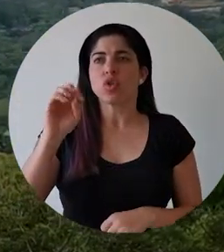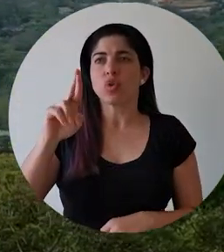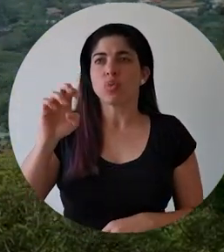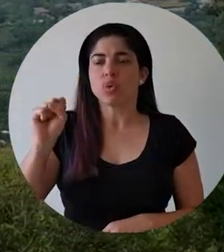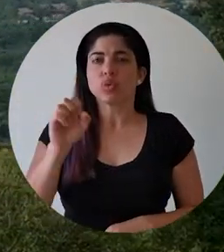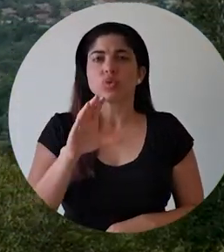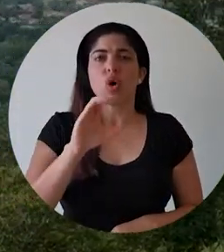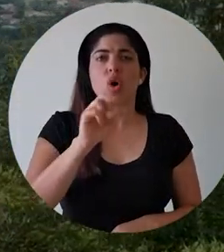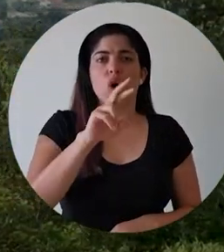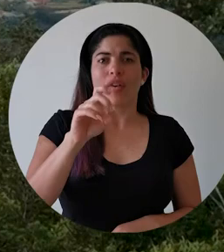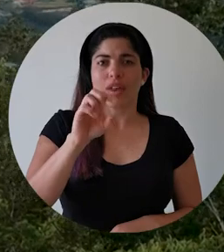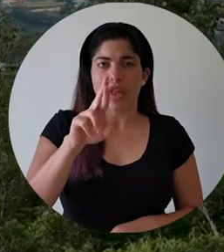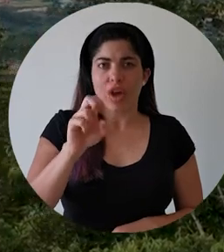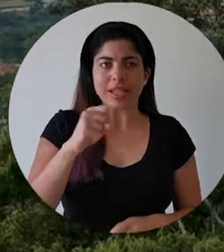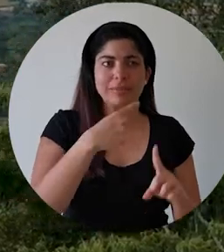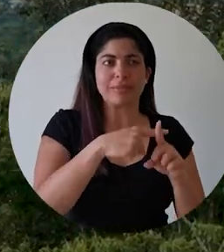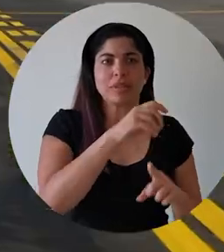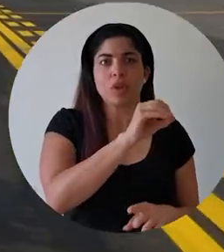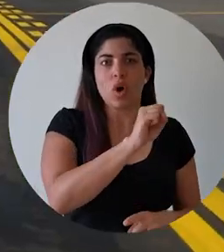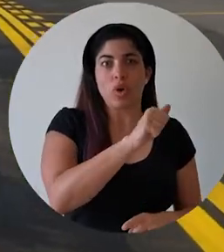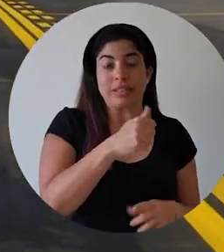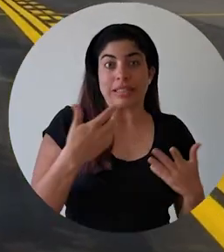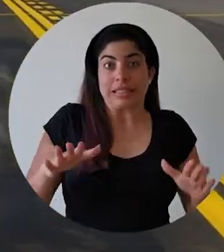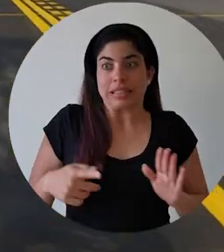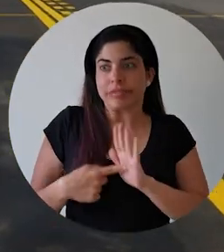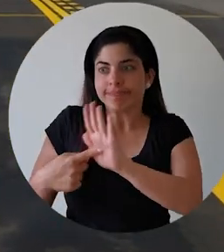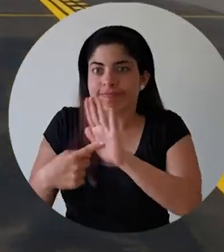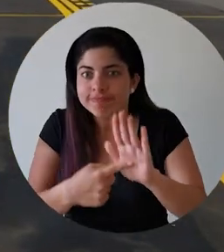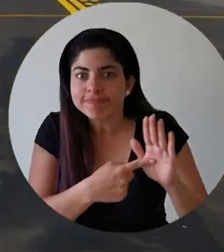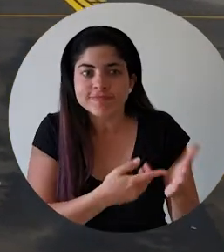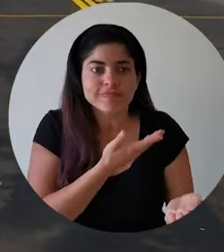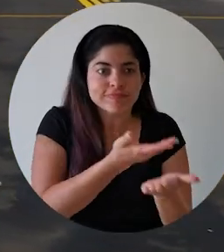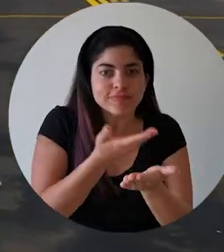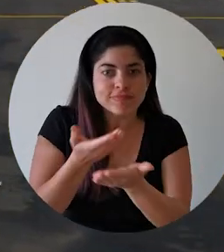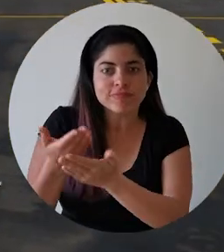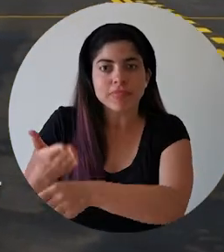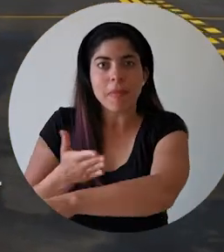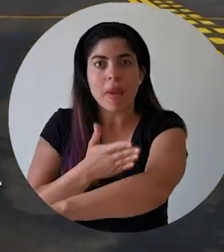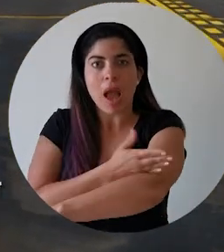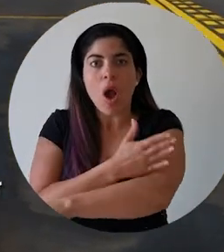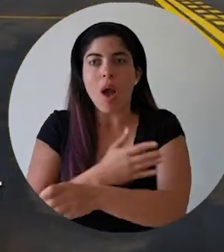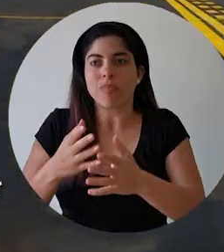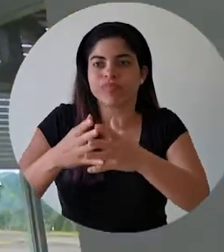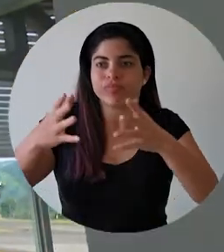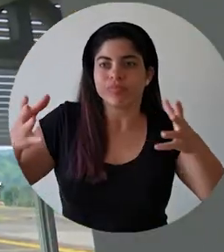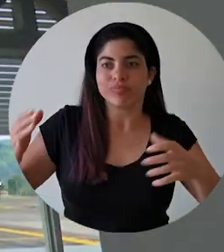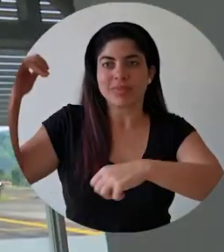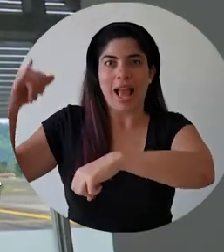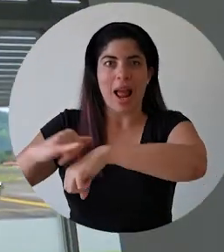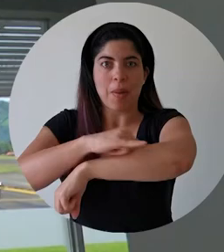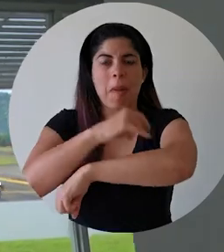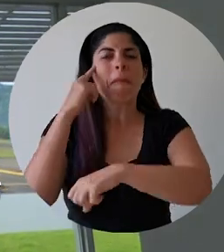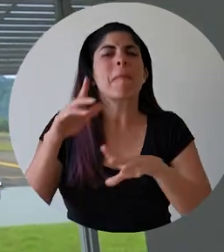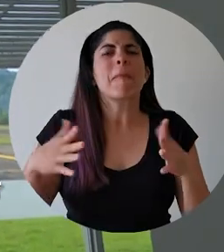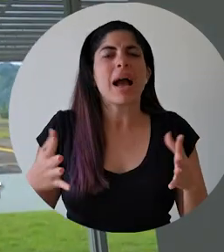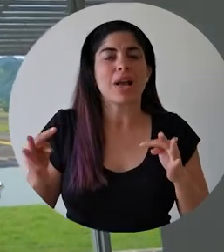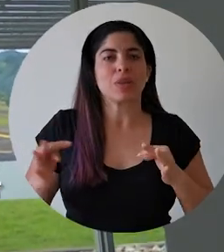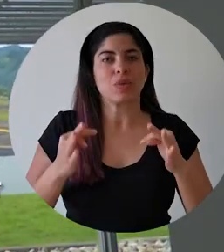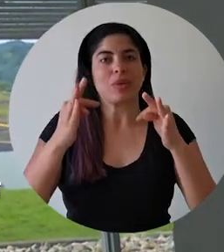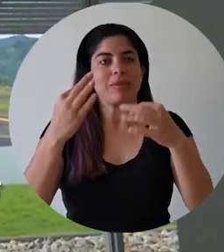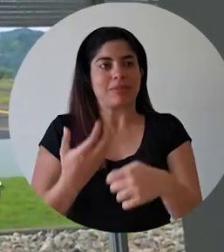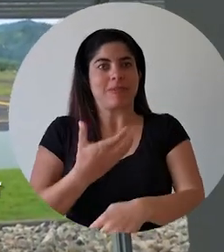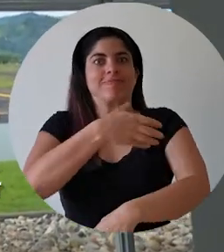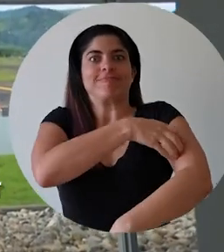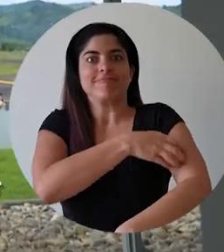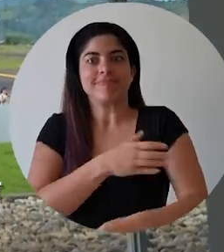Cotobrus, Corredores y Osa. Presentamos mejoras y ampliaciones en aeropuertos locales, para fortalecer el turismo